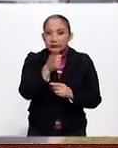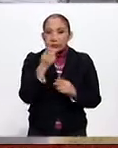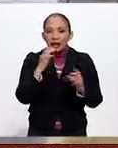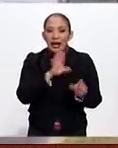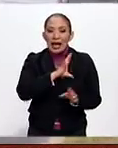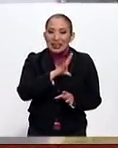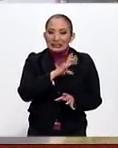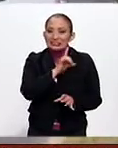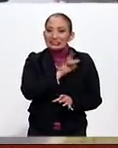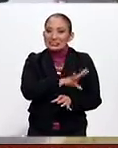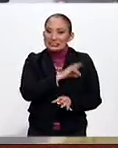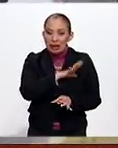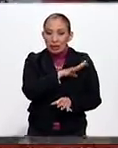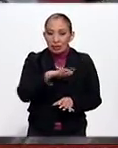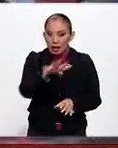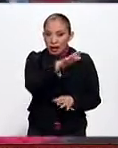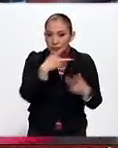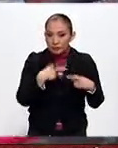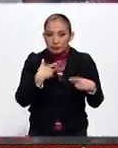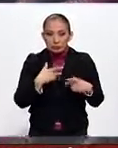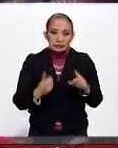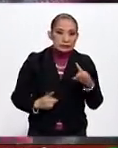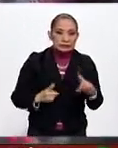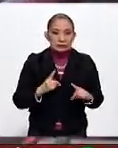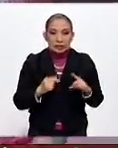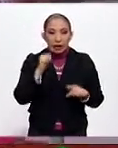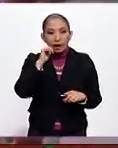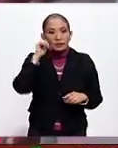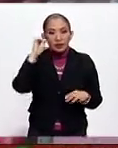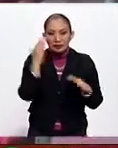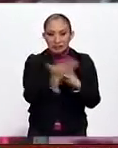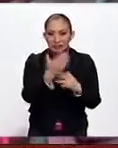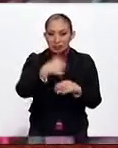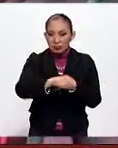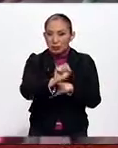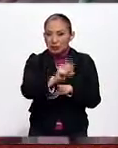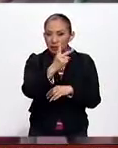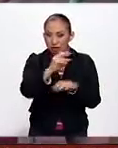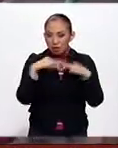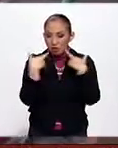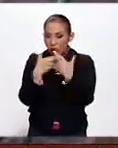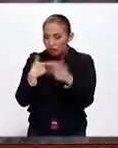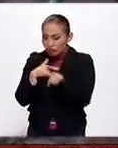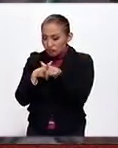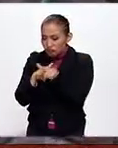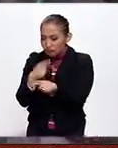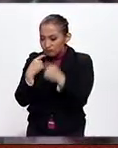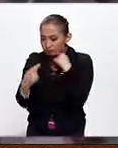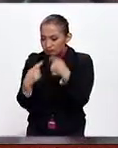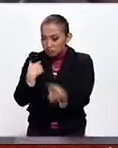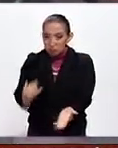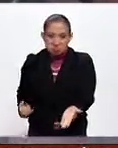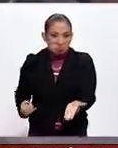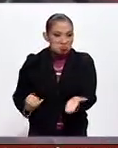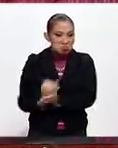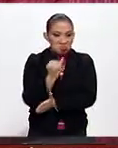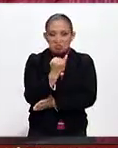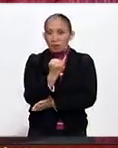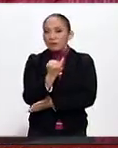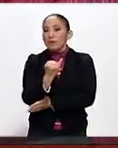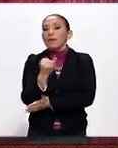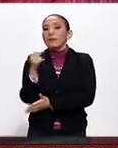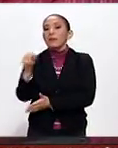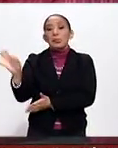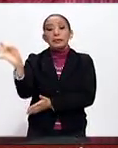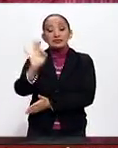hay un temor en general de la población y precisamente ayer la sección 22 en una asamblea permanente determinó que